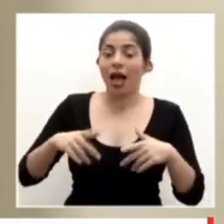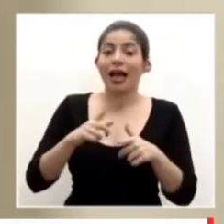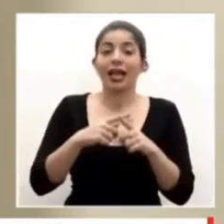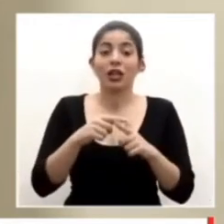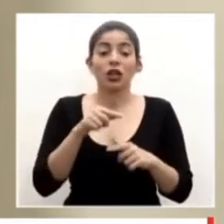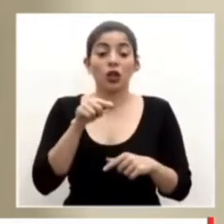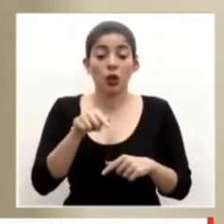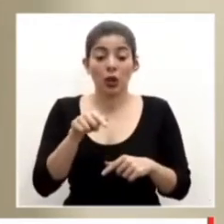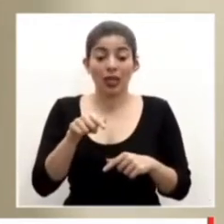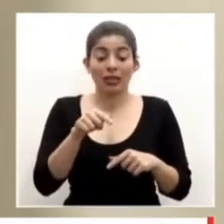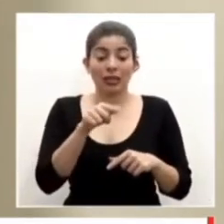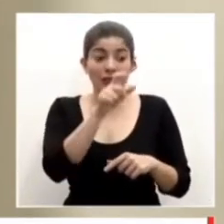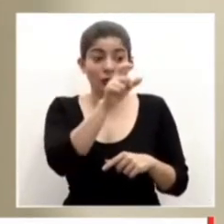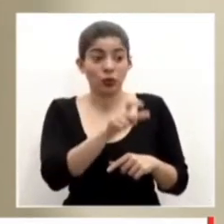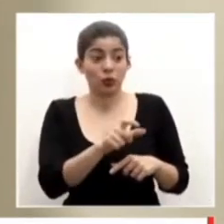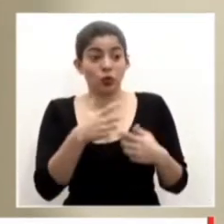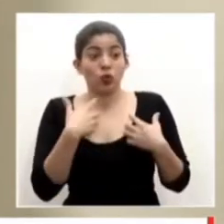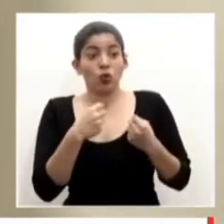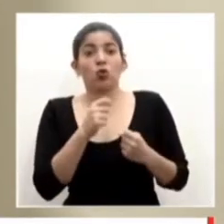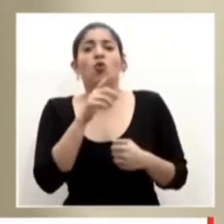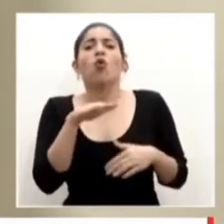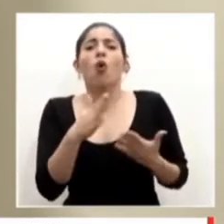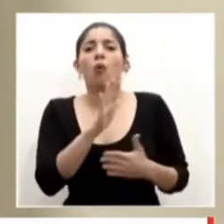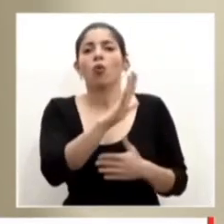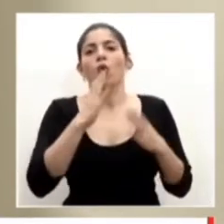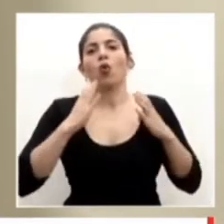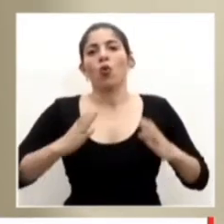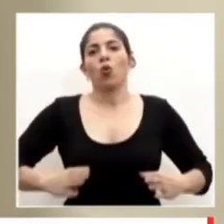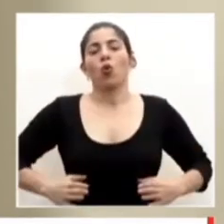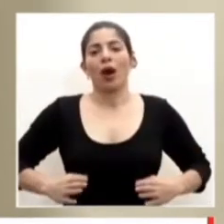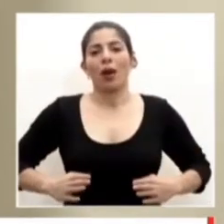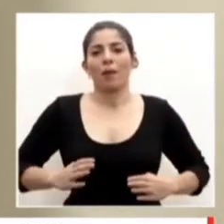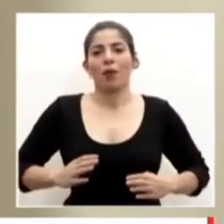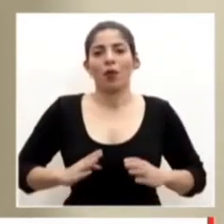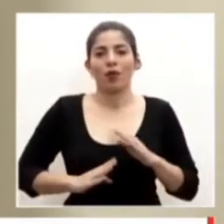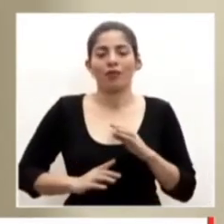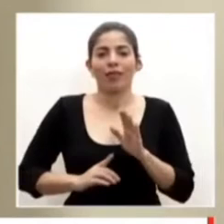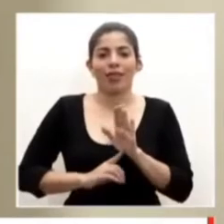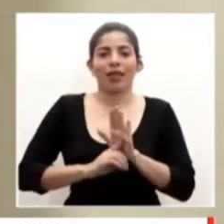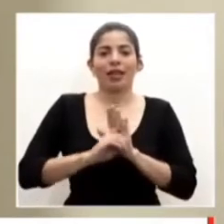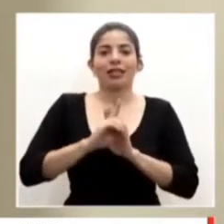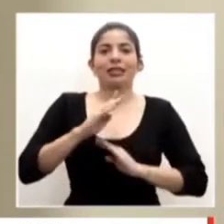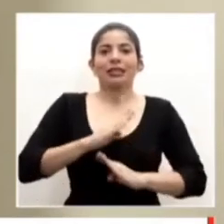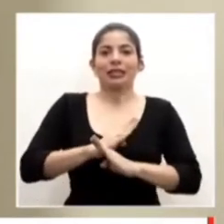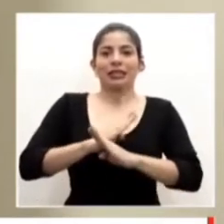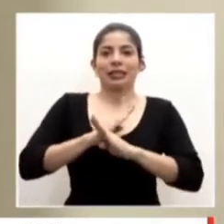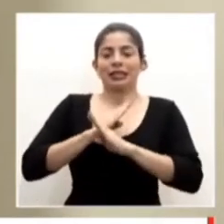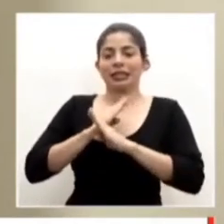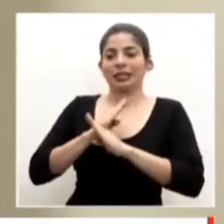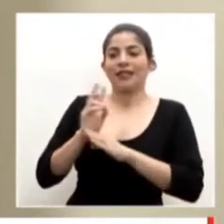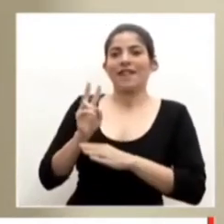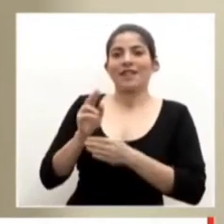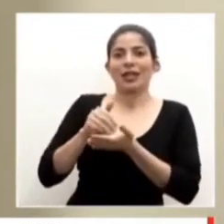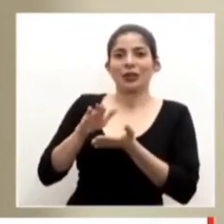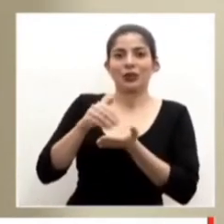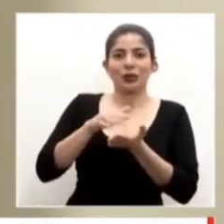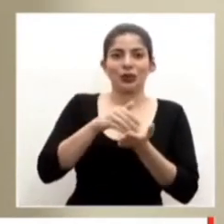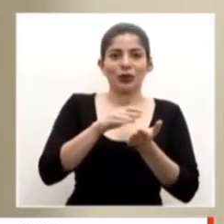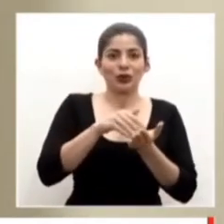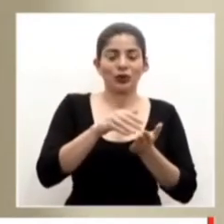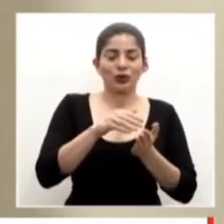esa recuperación la ha hecho su propio cuerpo generando anticuerpos que eliminan el virus del organismo.